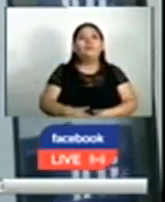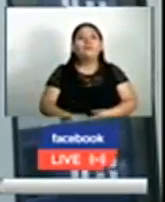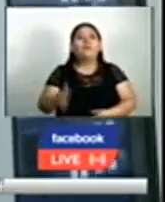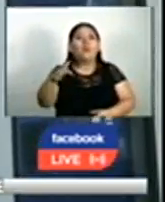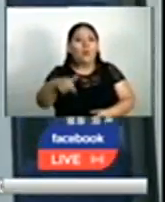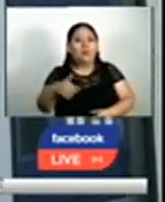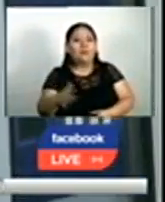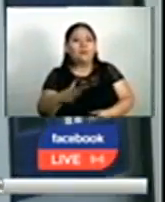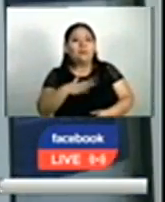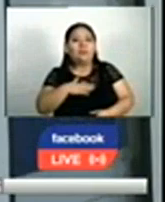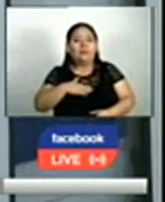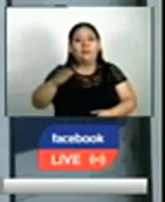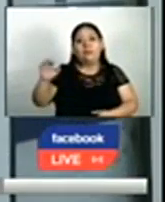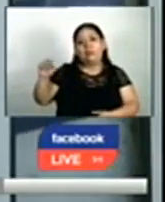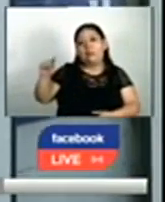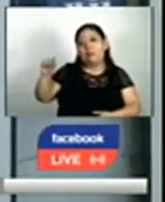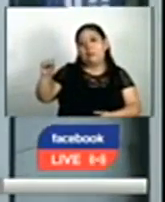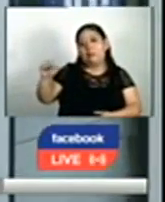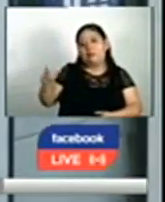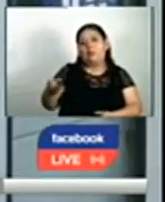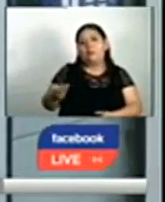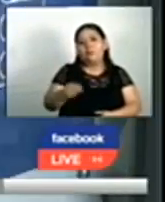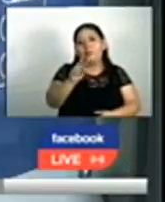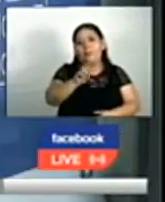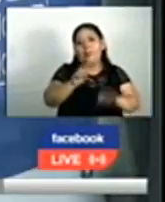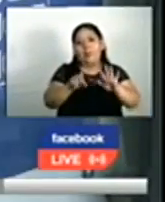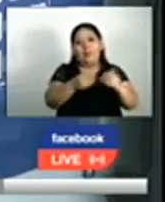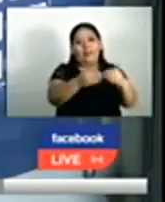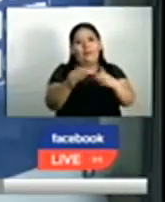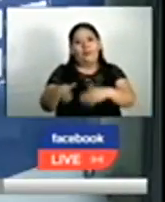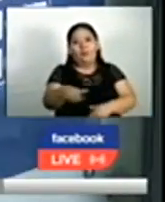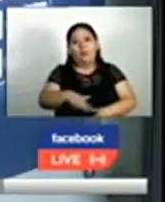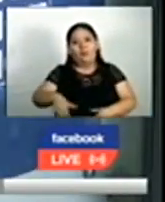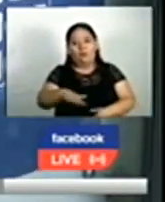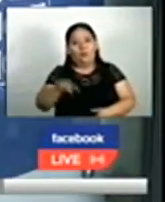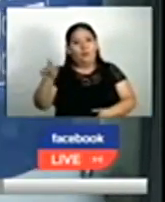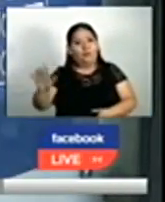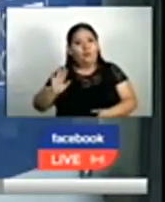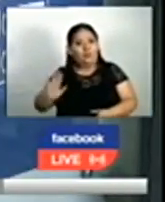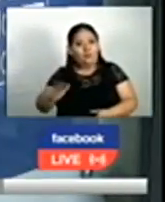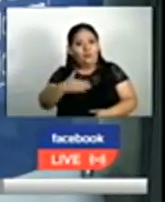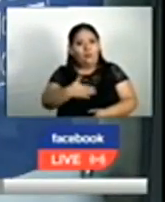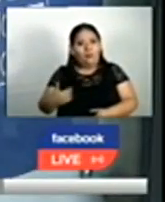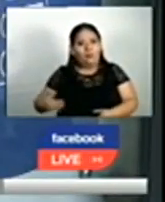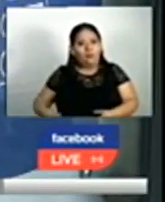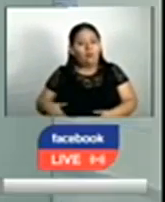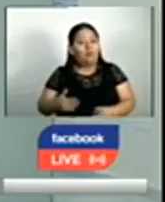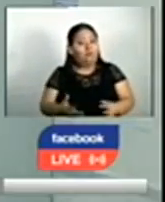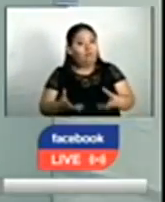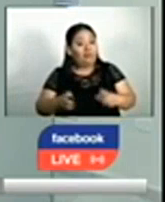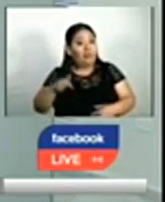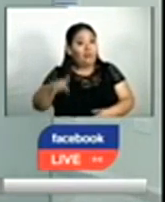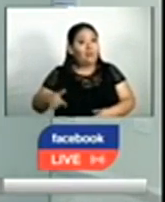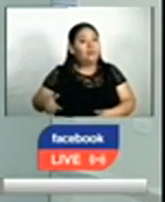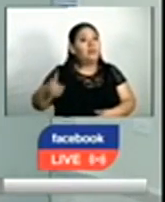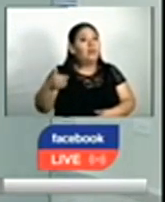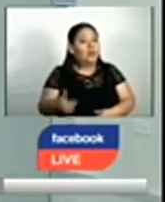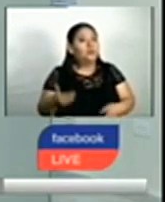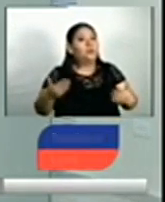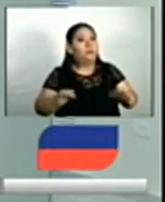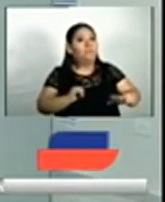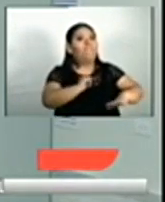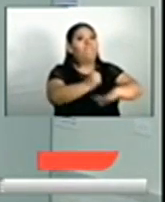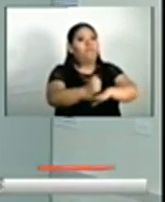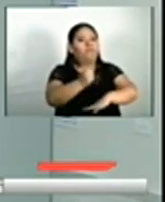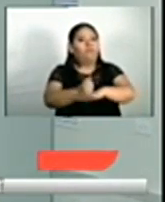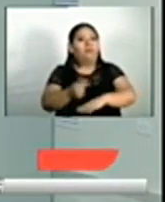Actualmente, E. Tesal cuenta con 26 subestaciones y el presidente de la institución espera que, al cierre del año, la inversión